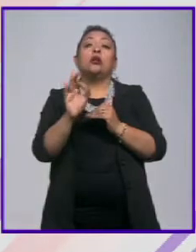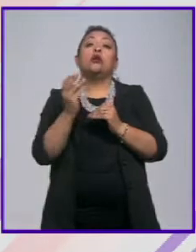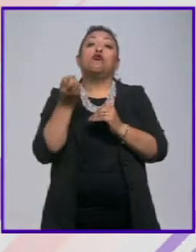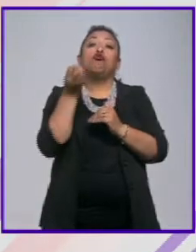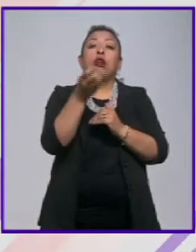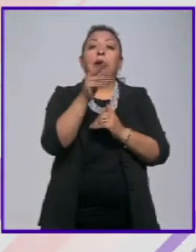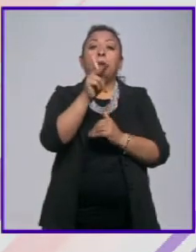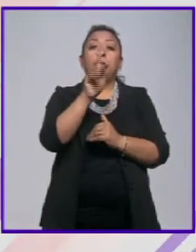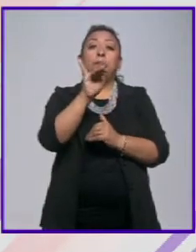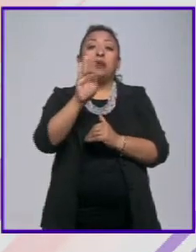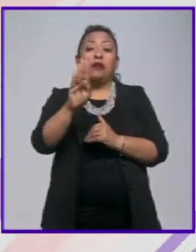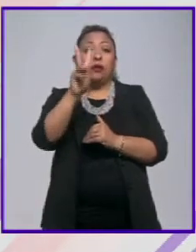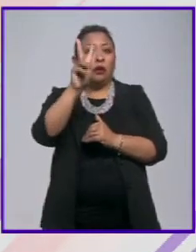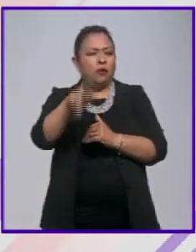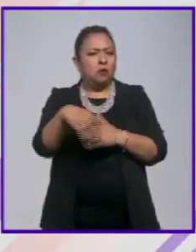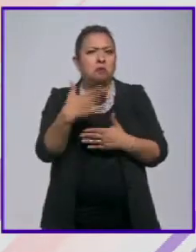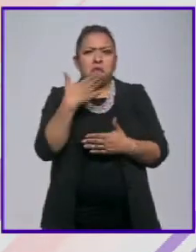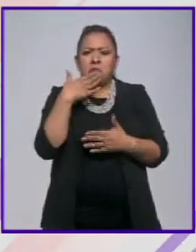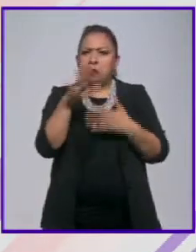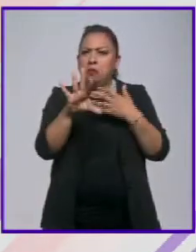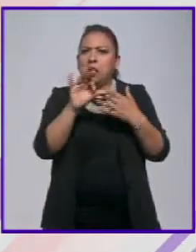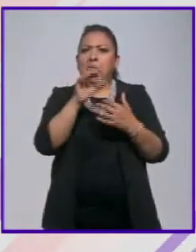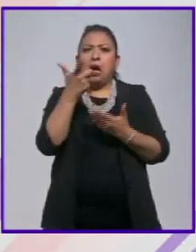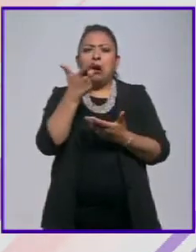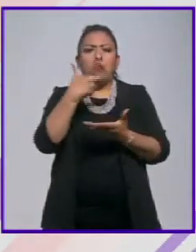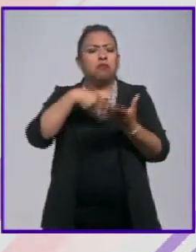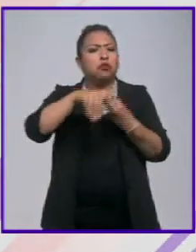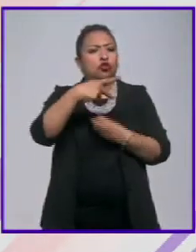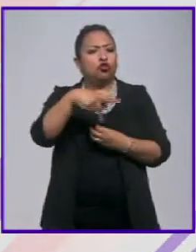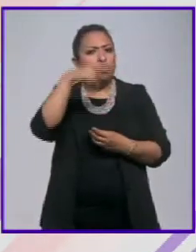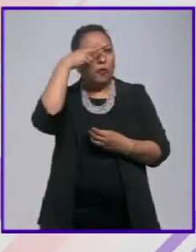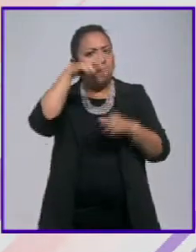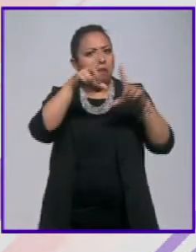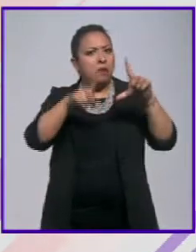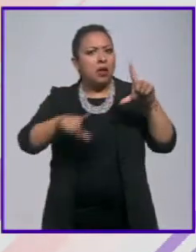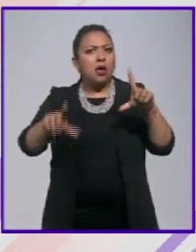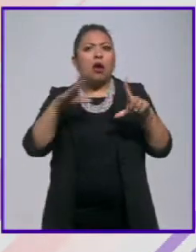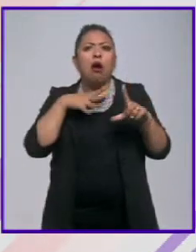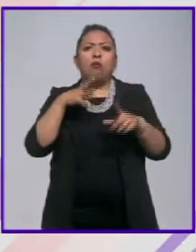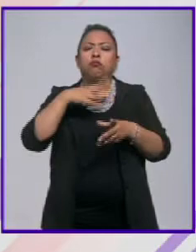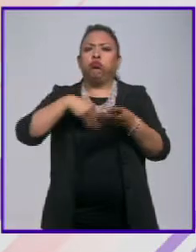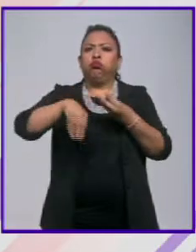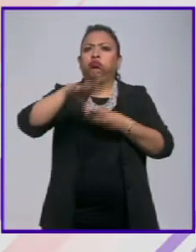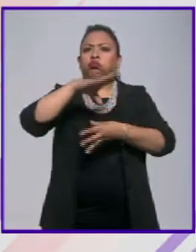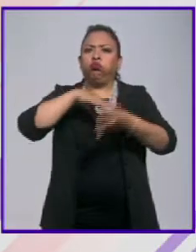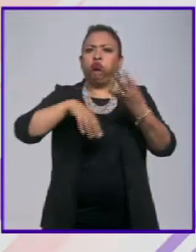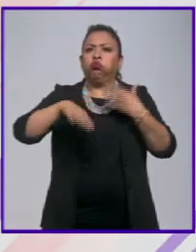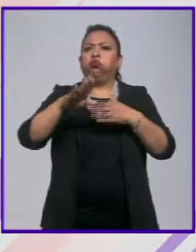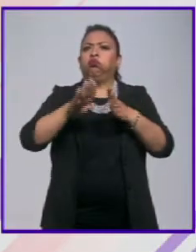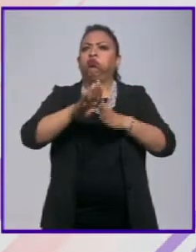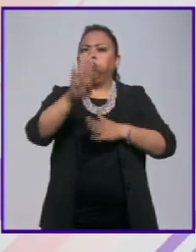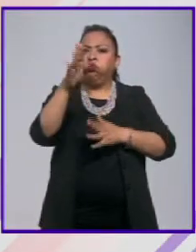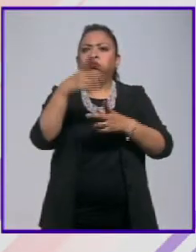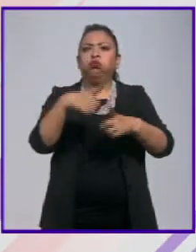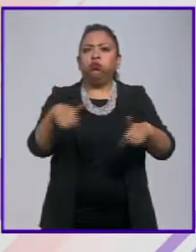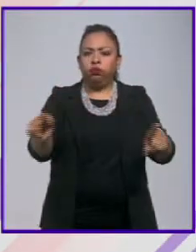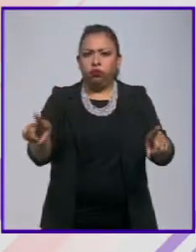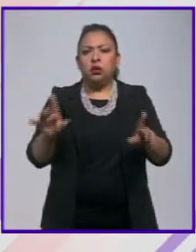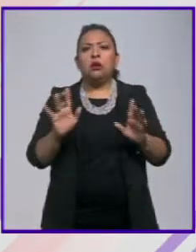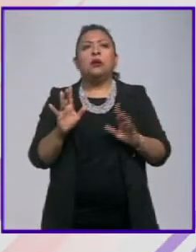al PIB es una gran alternativa para la economía de México genera riqueza genera desarrollo genera